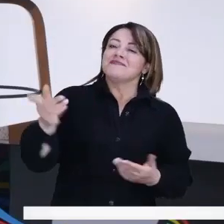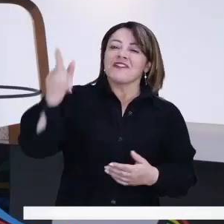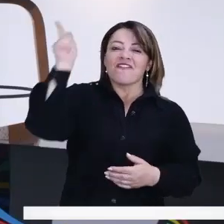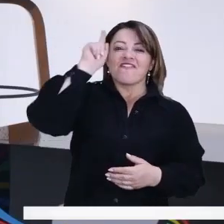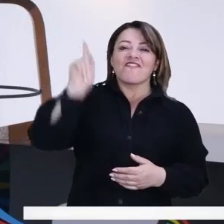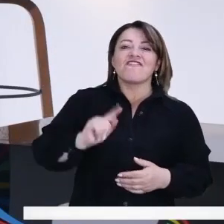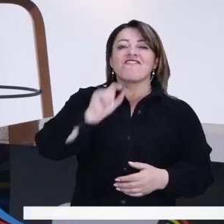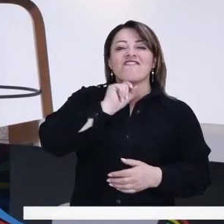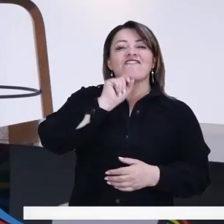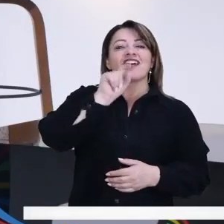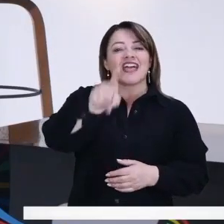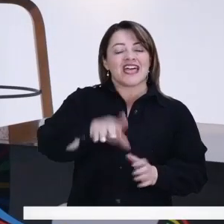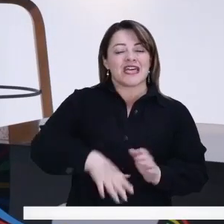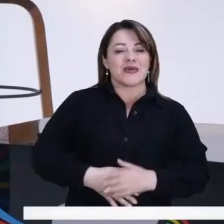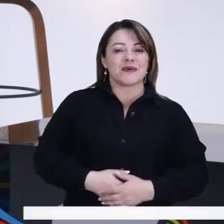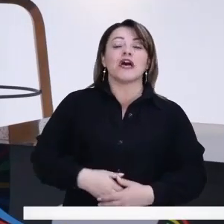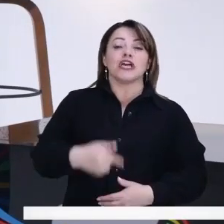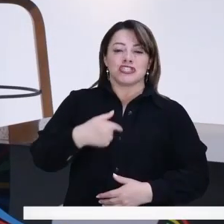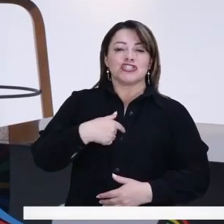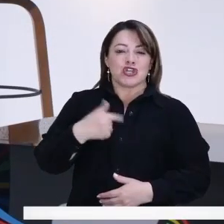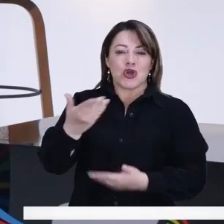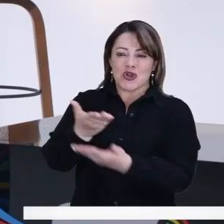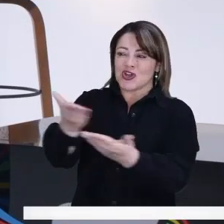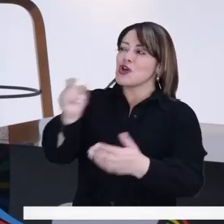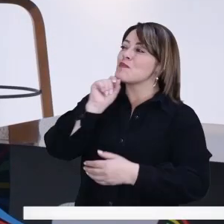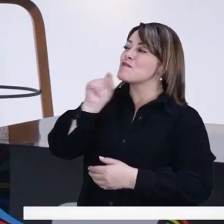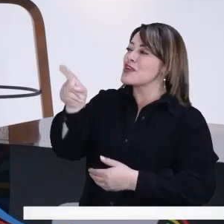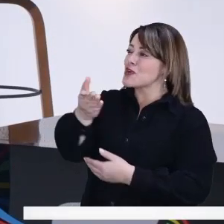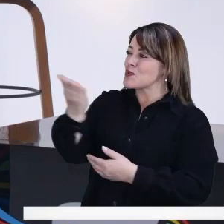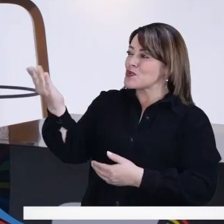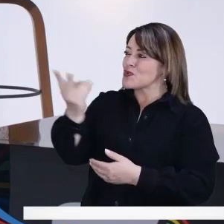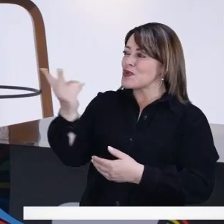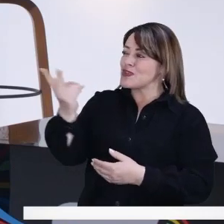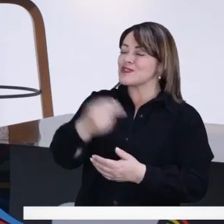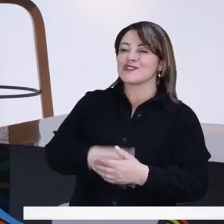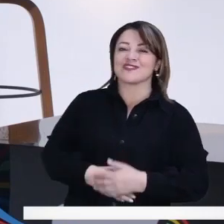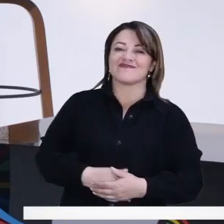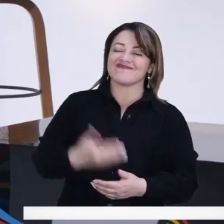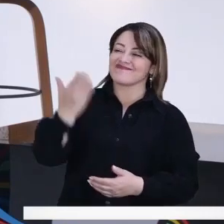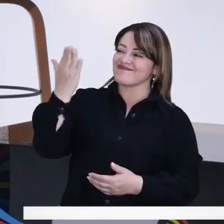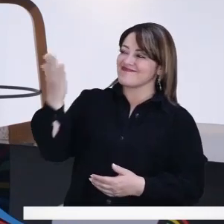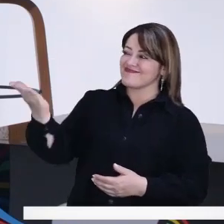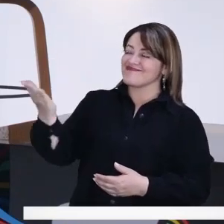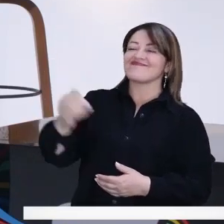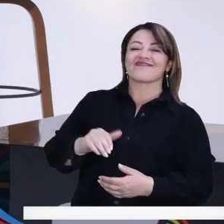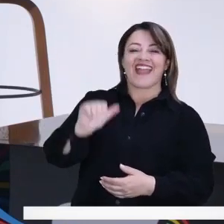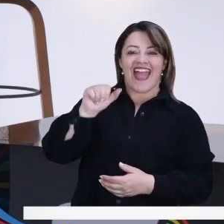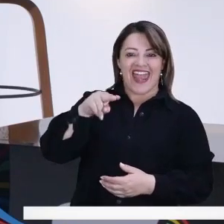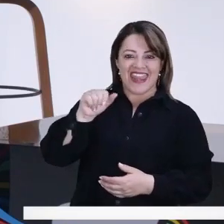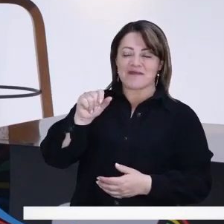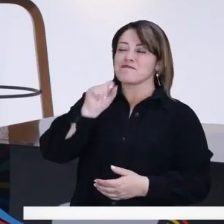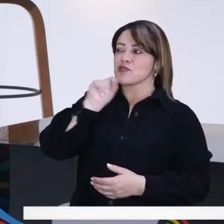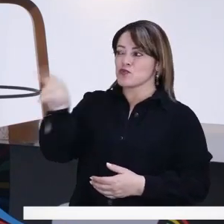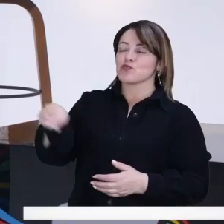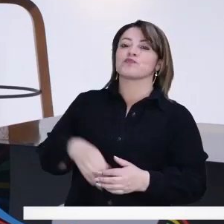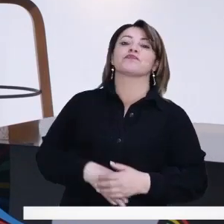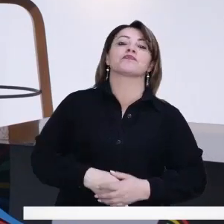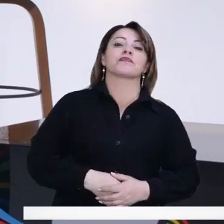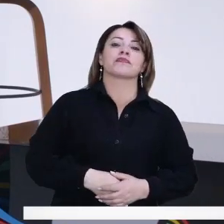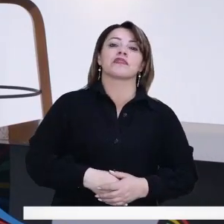Nos deja Fernanda entonces esa pregunta que aquí la tengo para repetírselas nuevamente para los dos. Empiezo con usted, concejala.